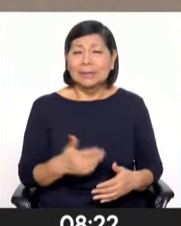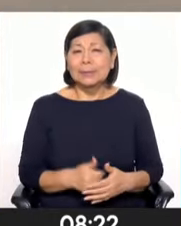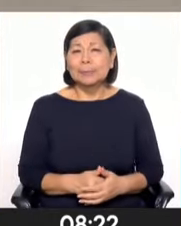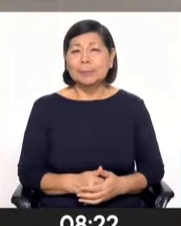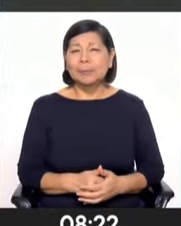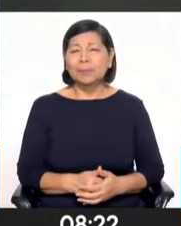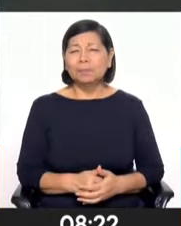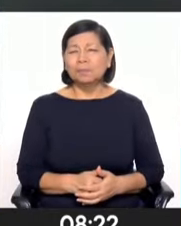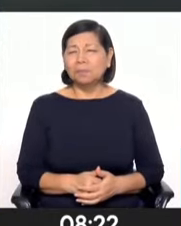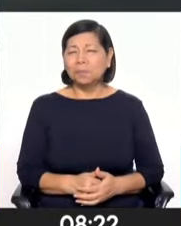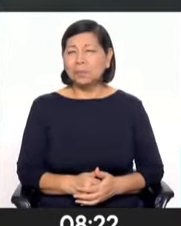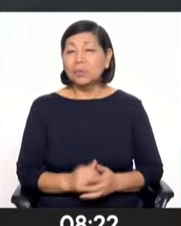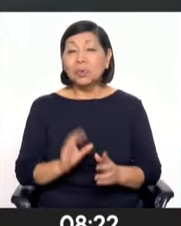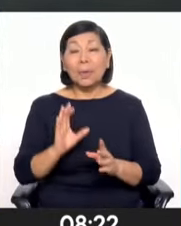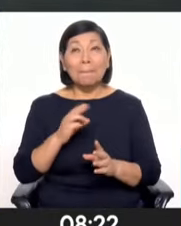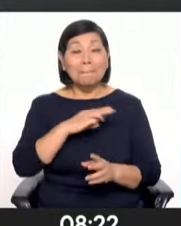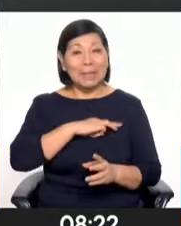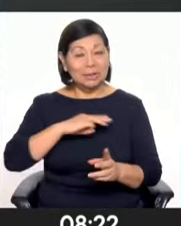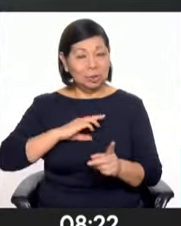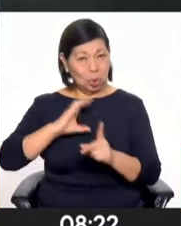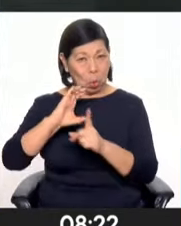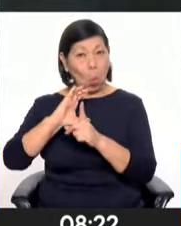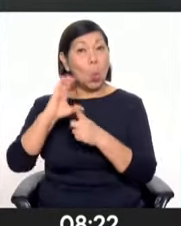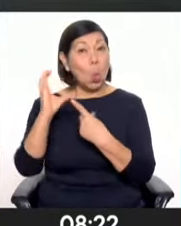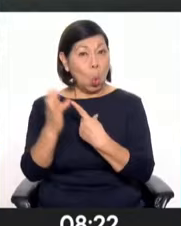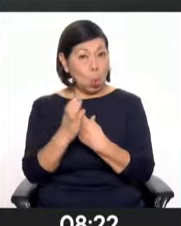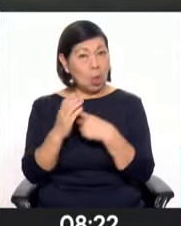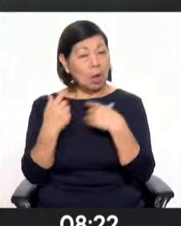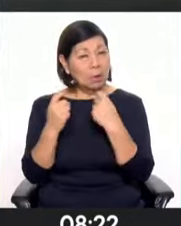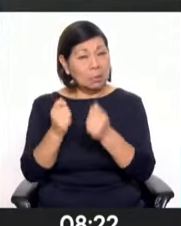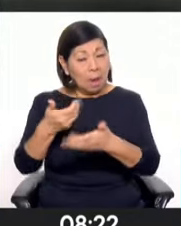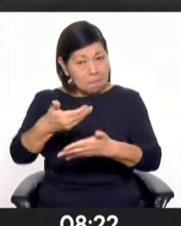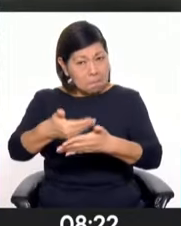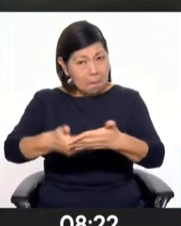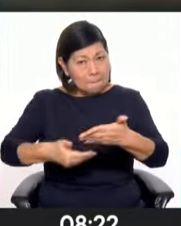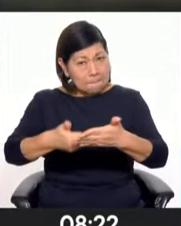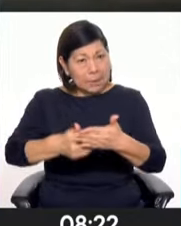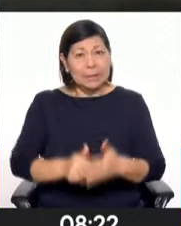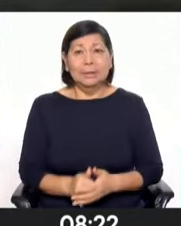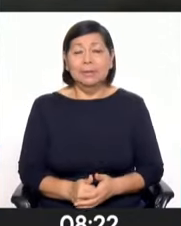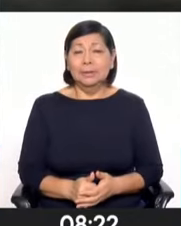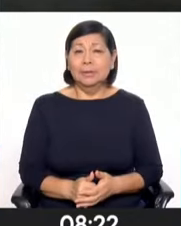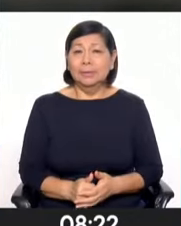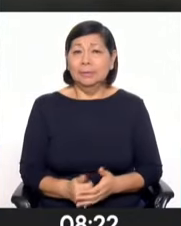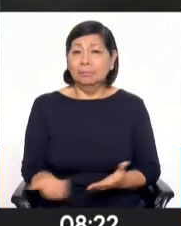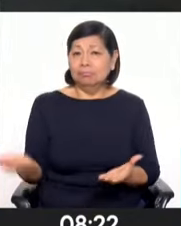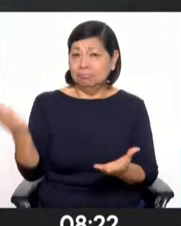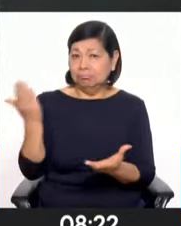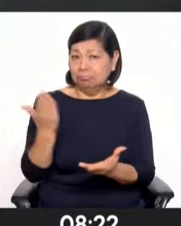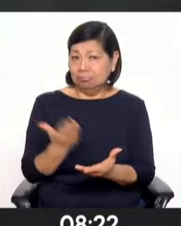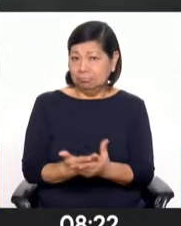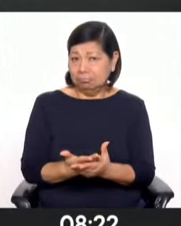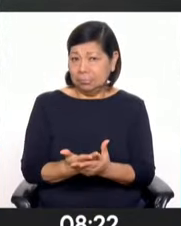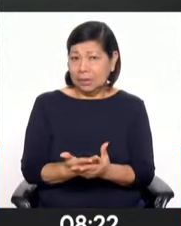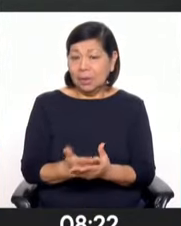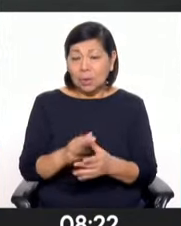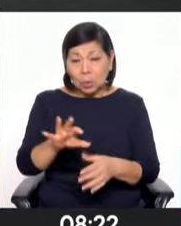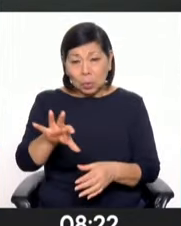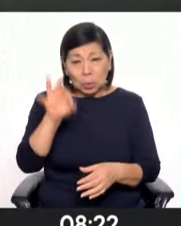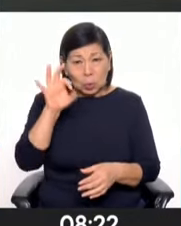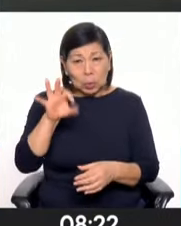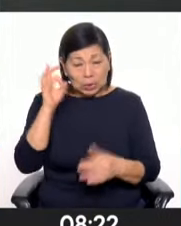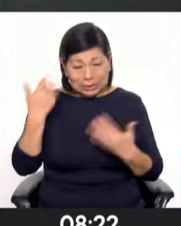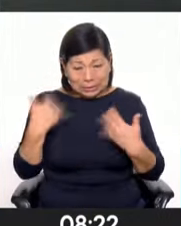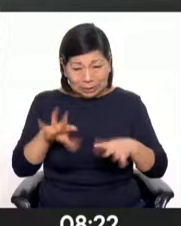a través de Cultura, tengo entendido, se han entregado documentos y se han dado, o ha habido hallazgos,